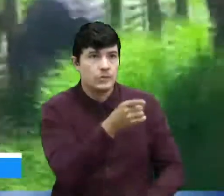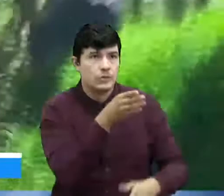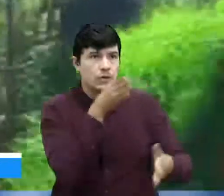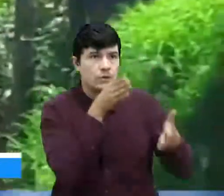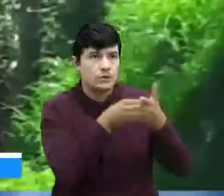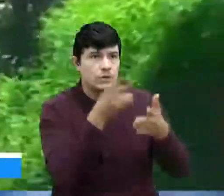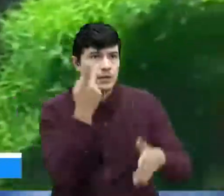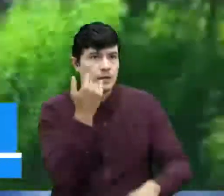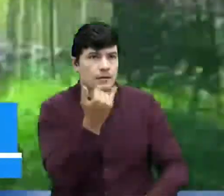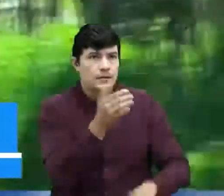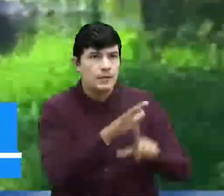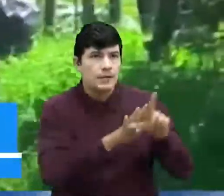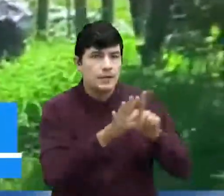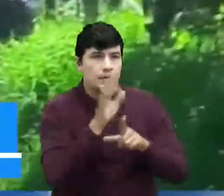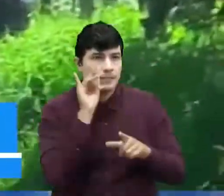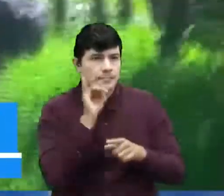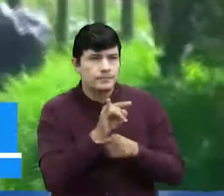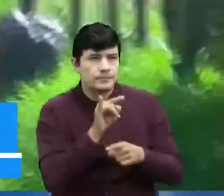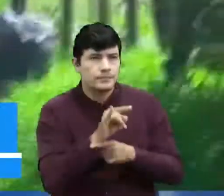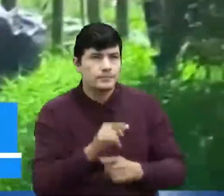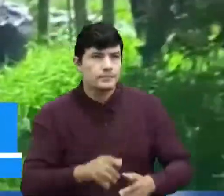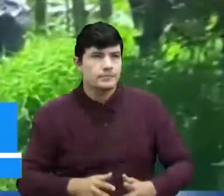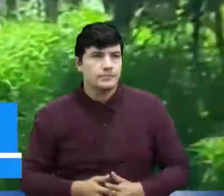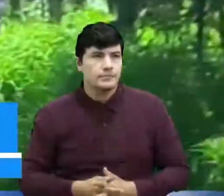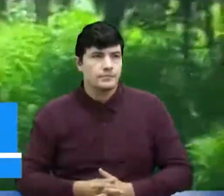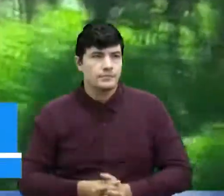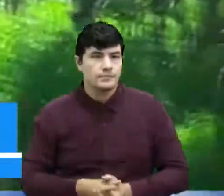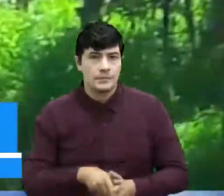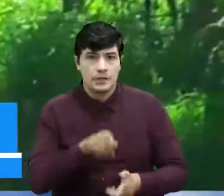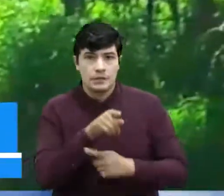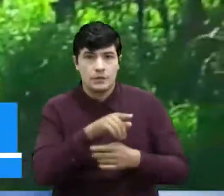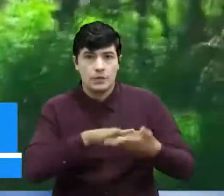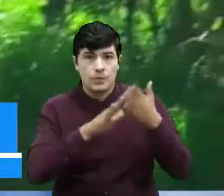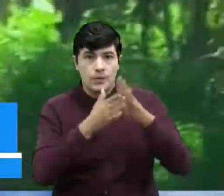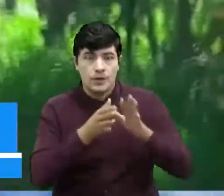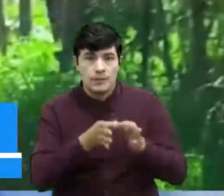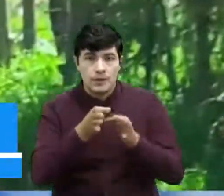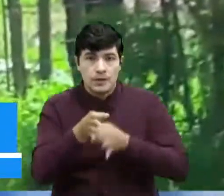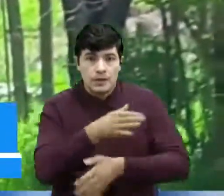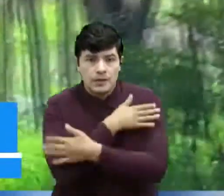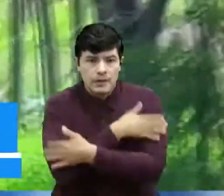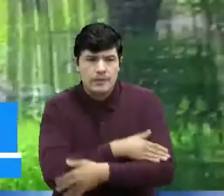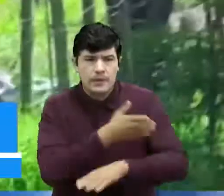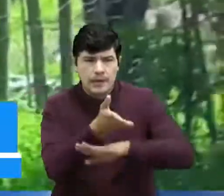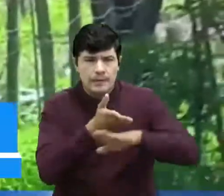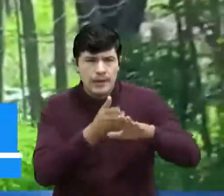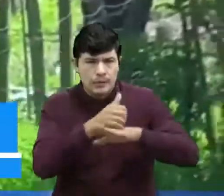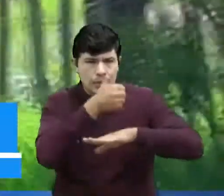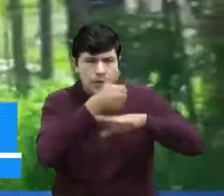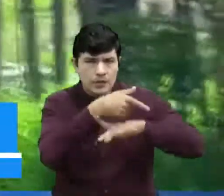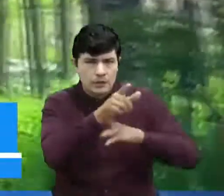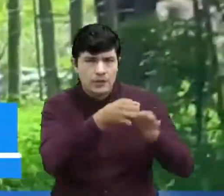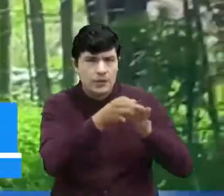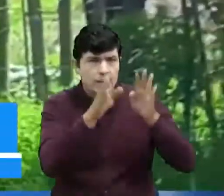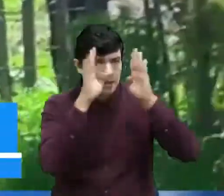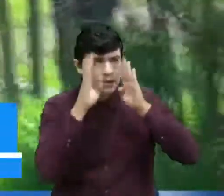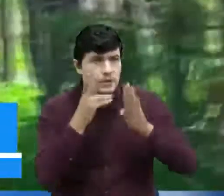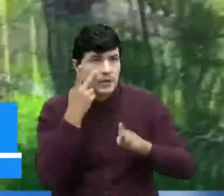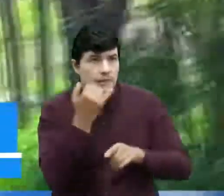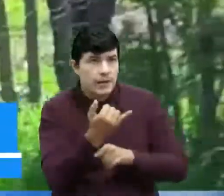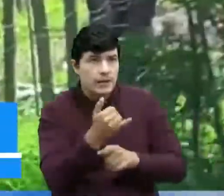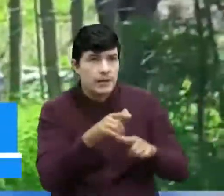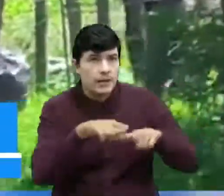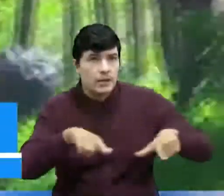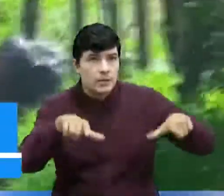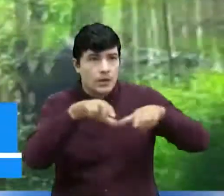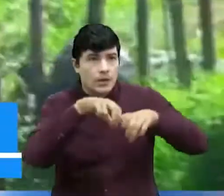que nos llega en forma de video y es aquí que los habitantes del municipio de Pamplona hacen una solicitud a las autoridades municipales por el parqueadero de buses de